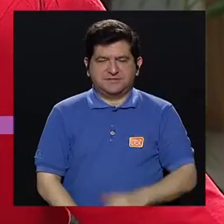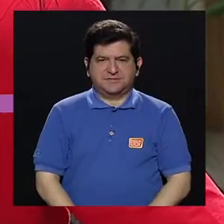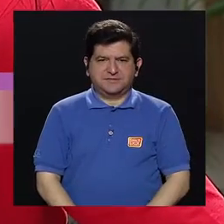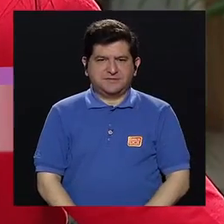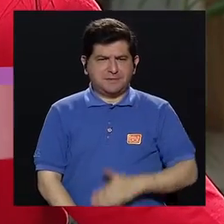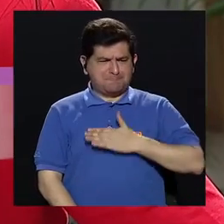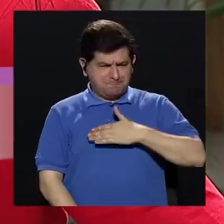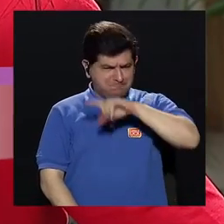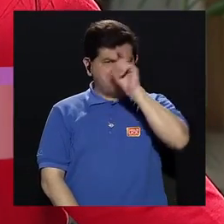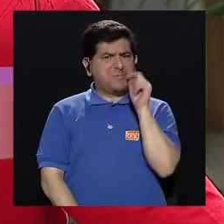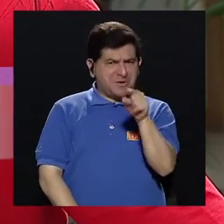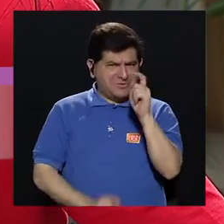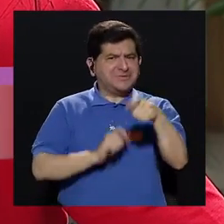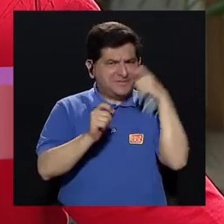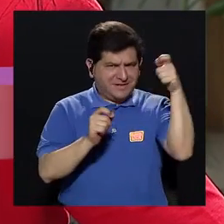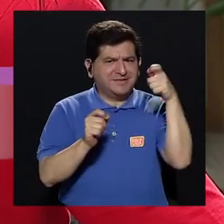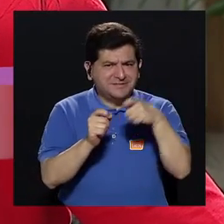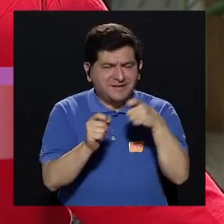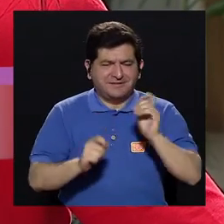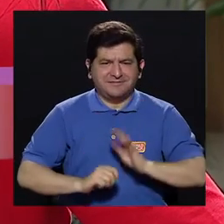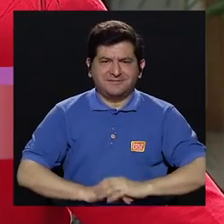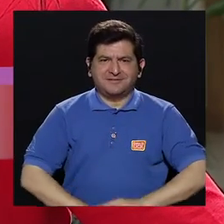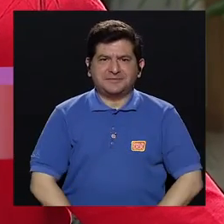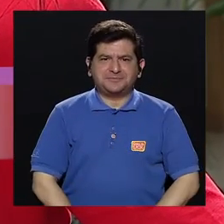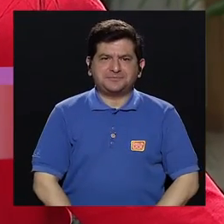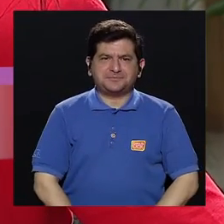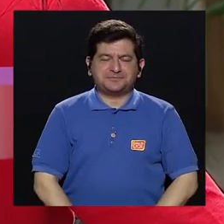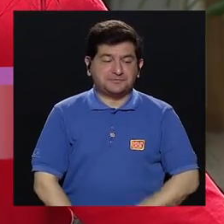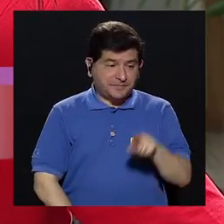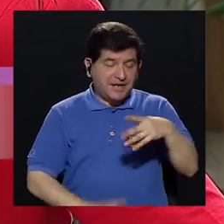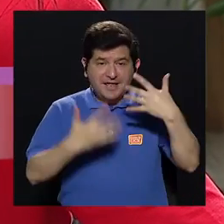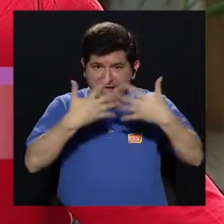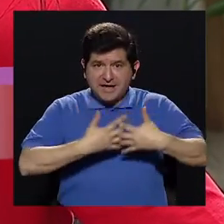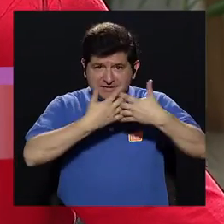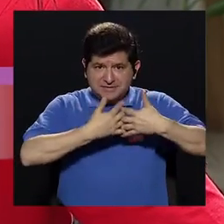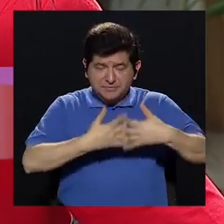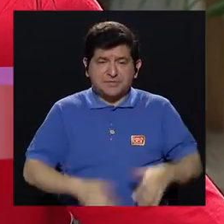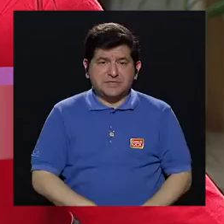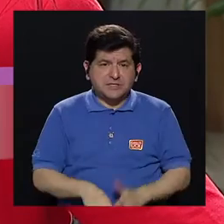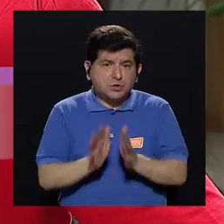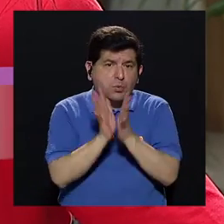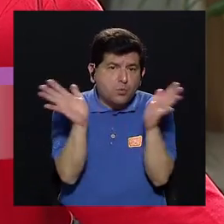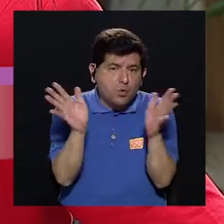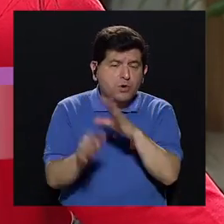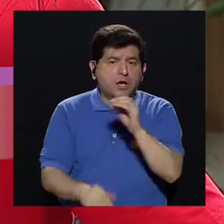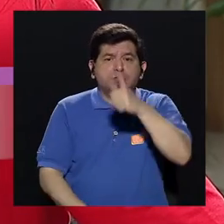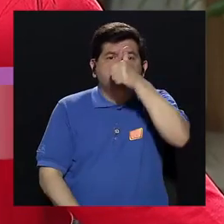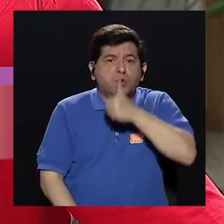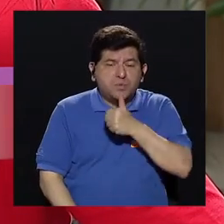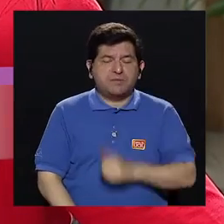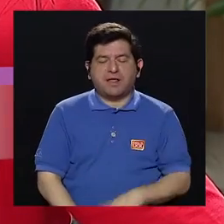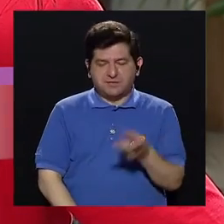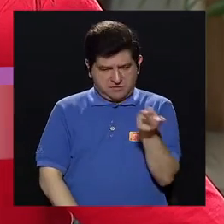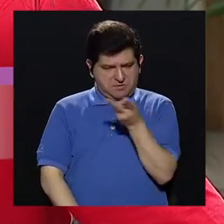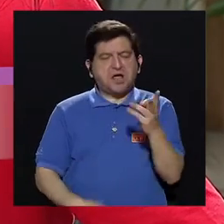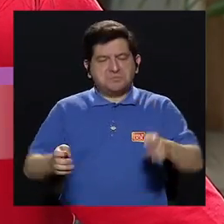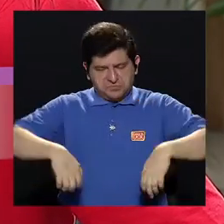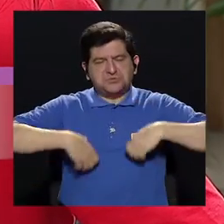De hecho, esa era una de mis preguntas. Sí. Estas empresas eran públicas y privadas, pero